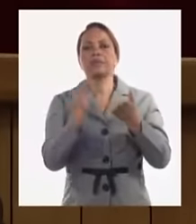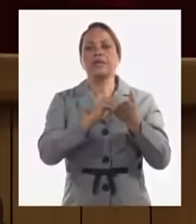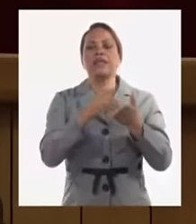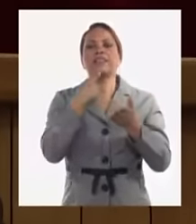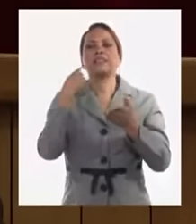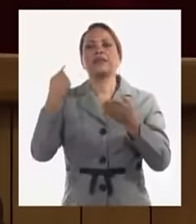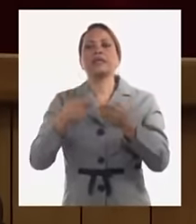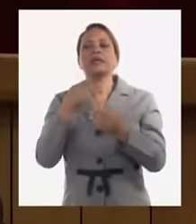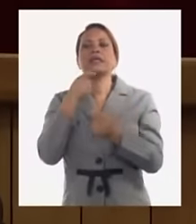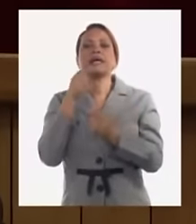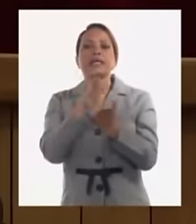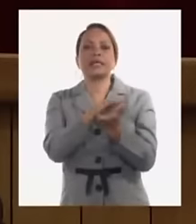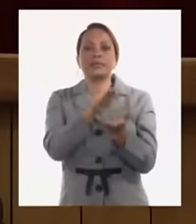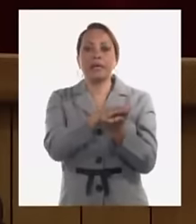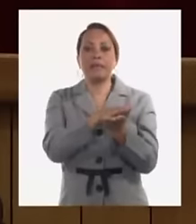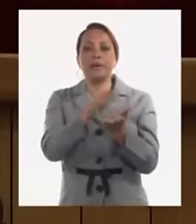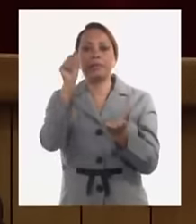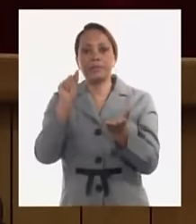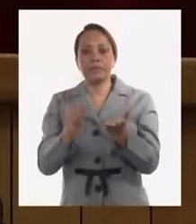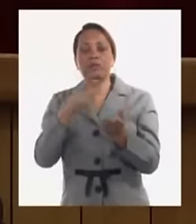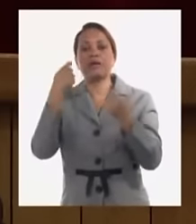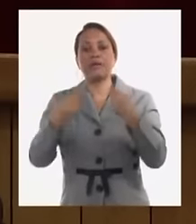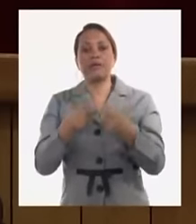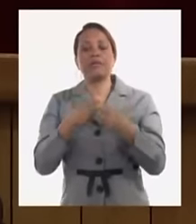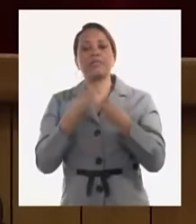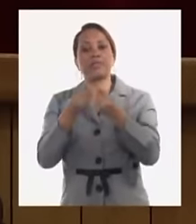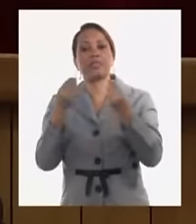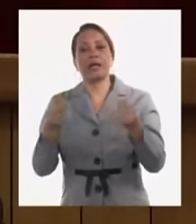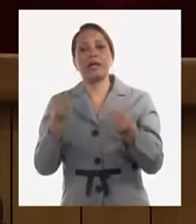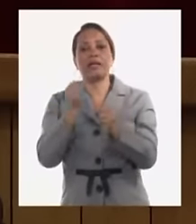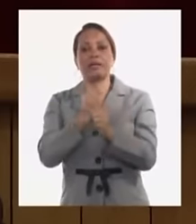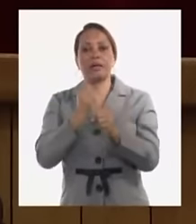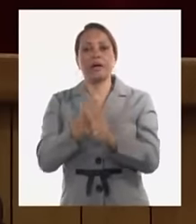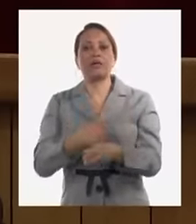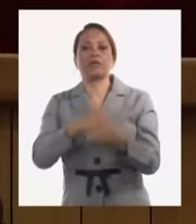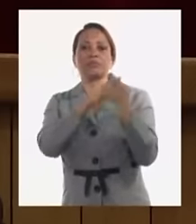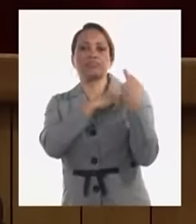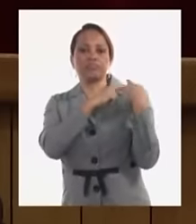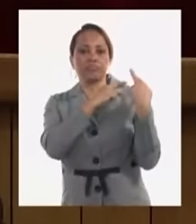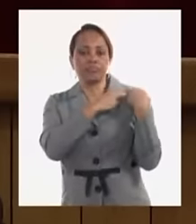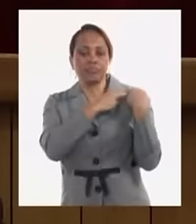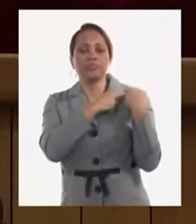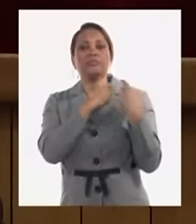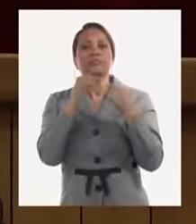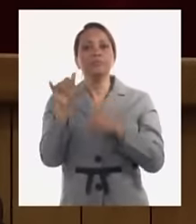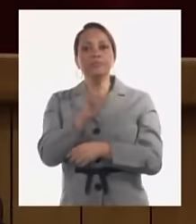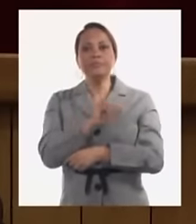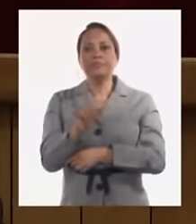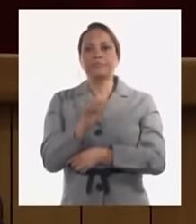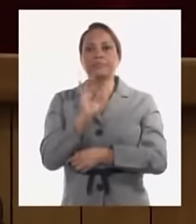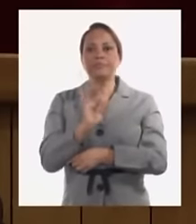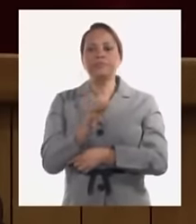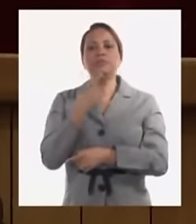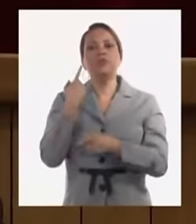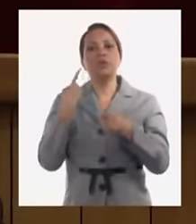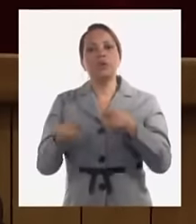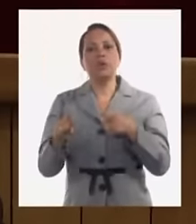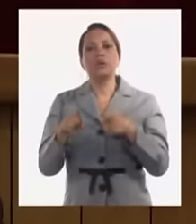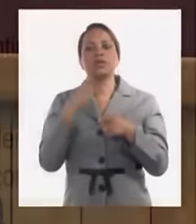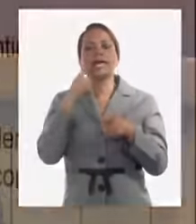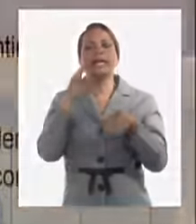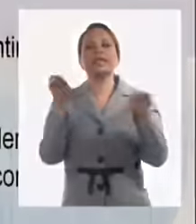lugar a los jóvenes preparados para que ocupen responsabilidades y por otra parte tenemos que buscar la